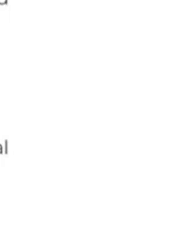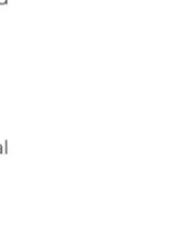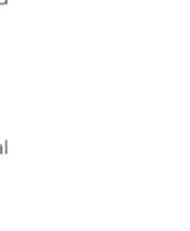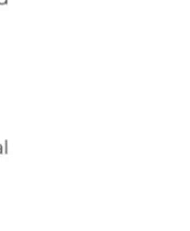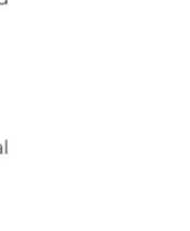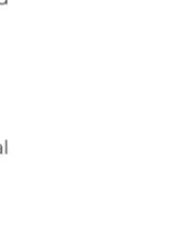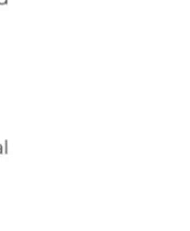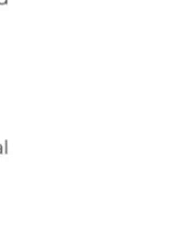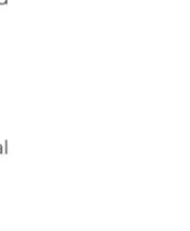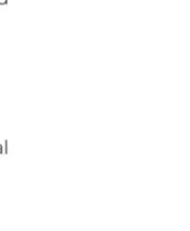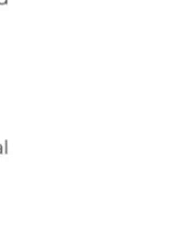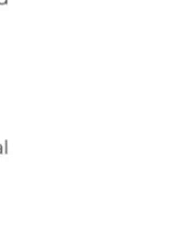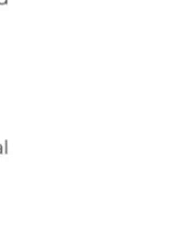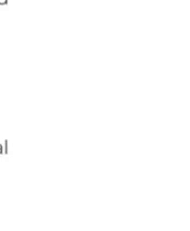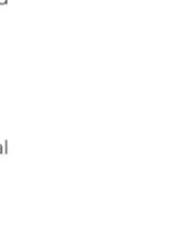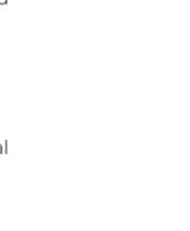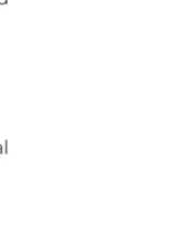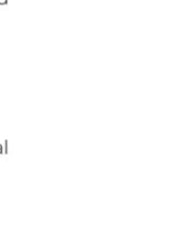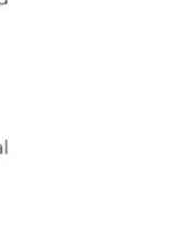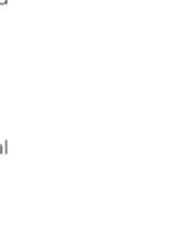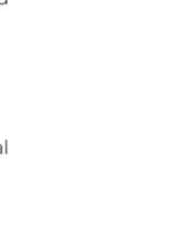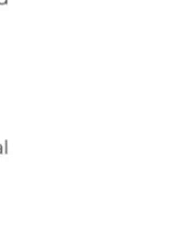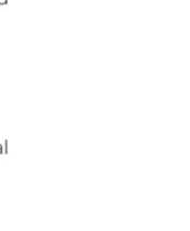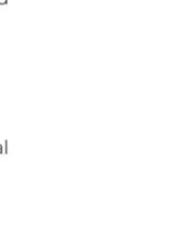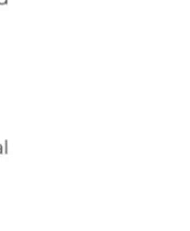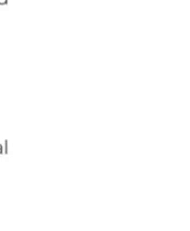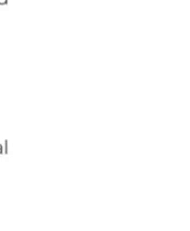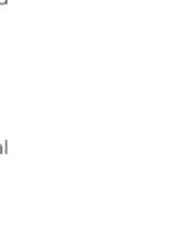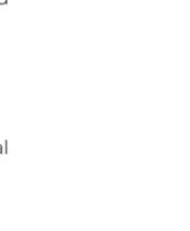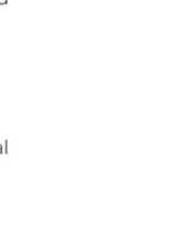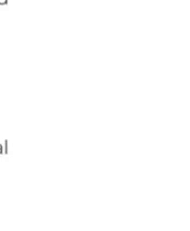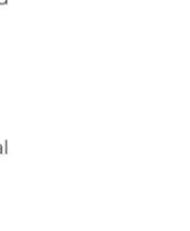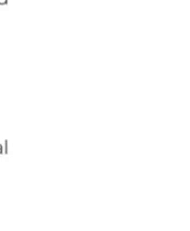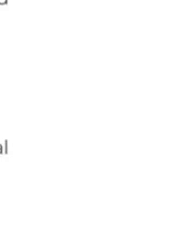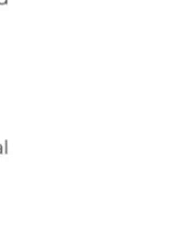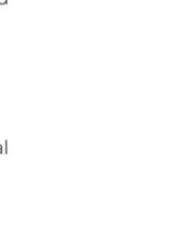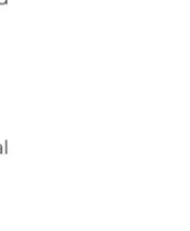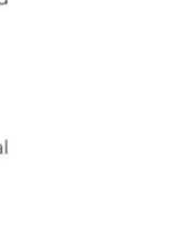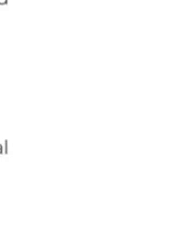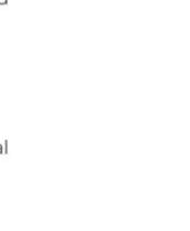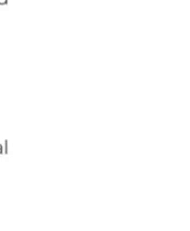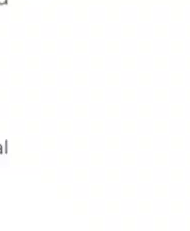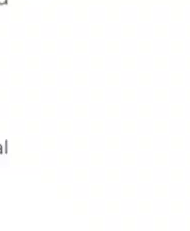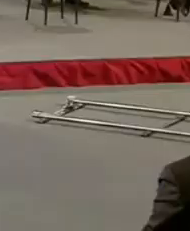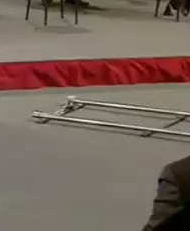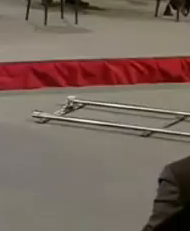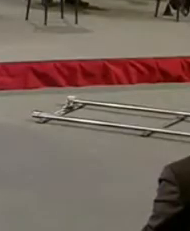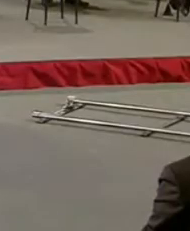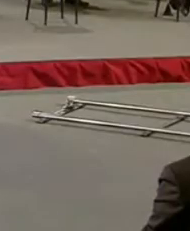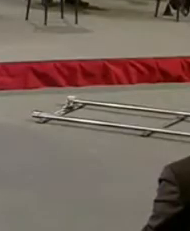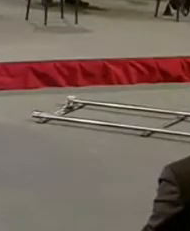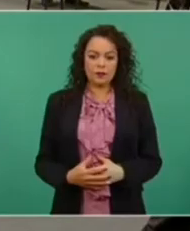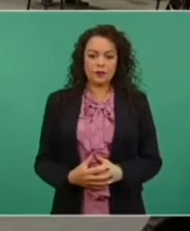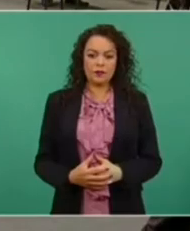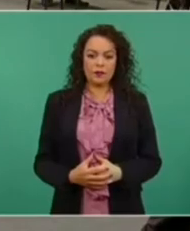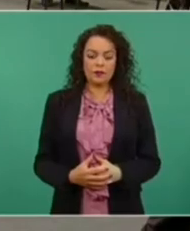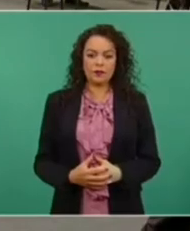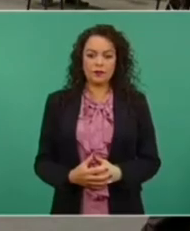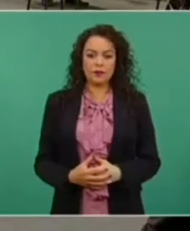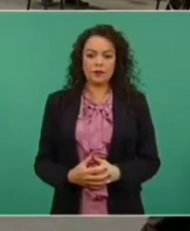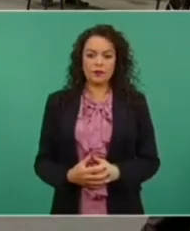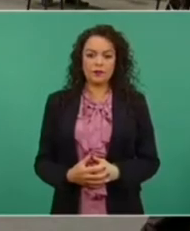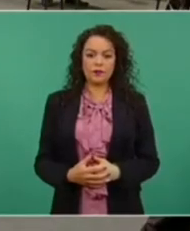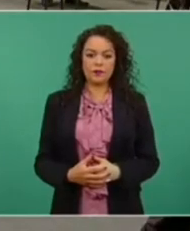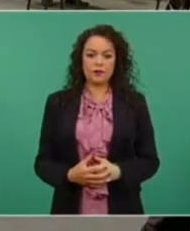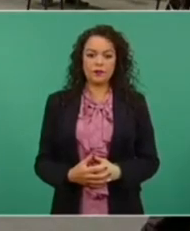campaña nacional de publicidad del Buen Fin. Aspectos importantes que queremos compartir con ustedes para la edición del 2021